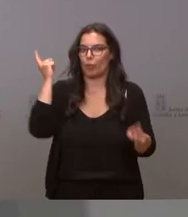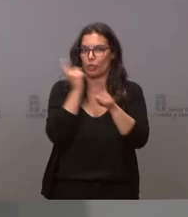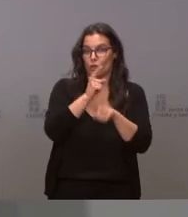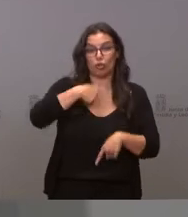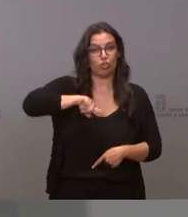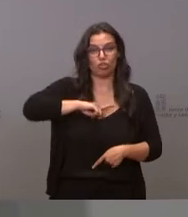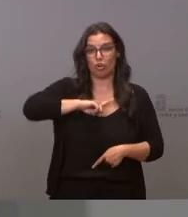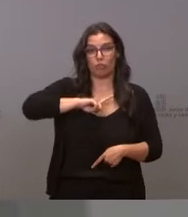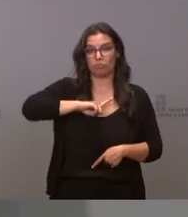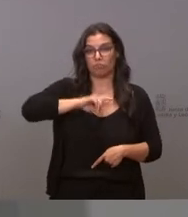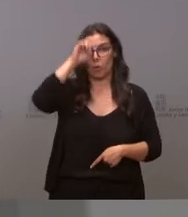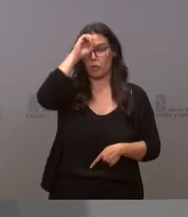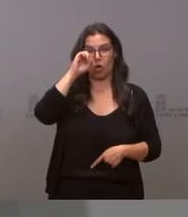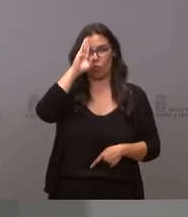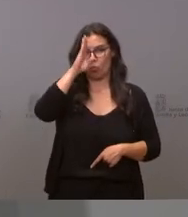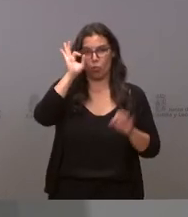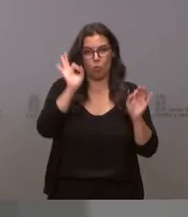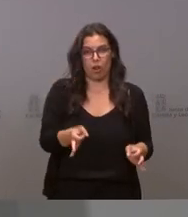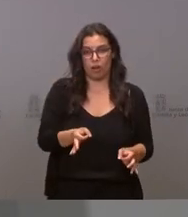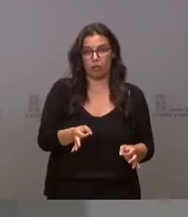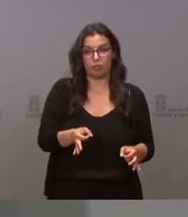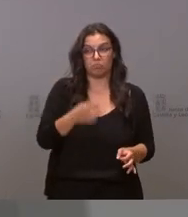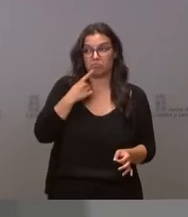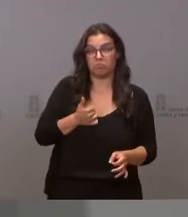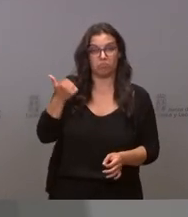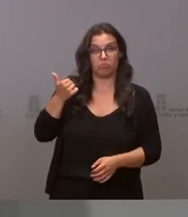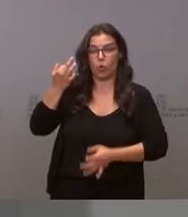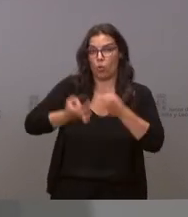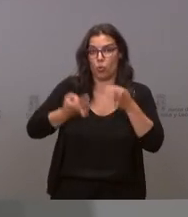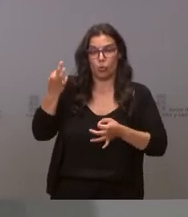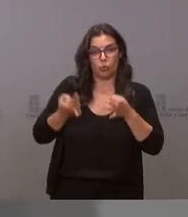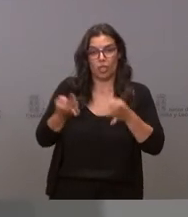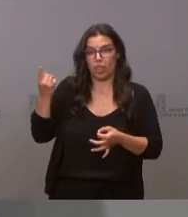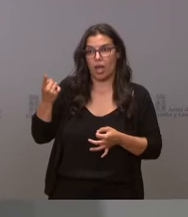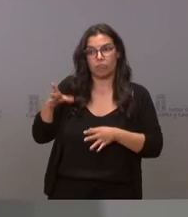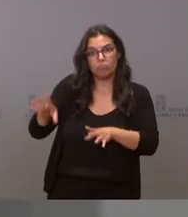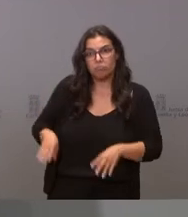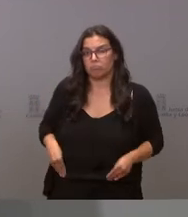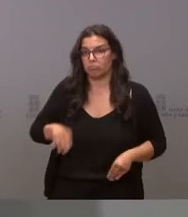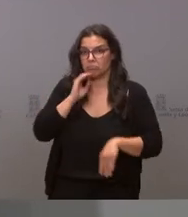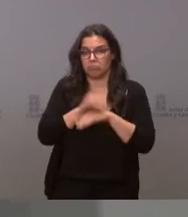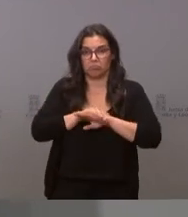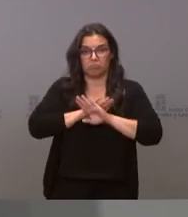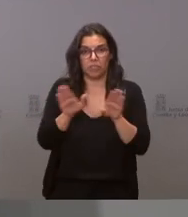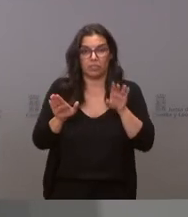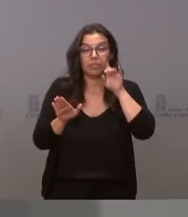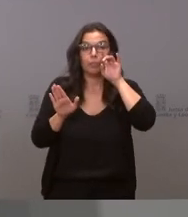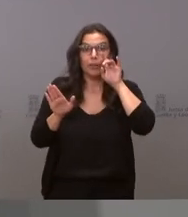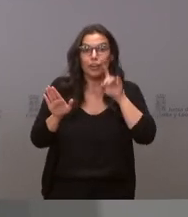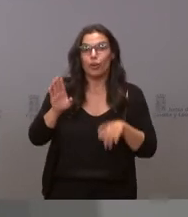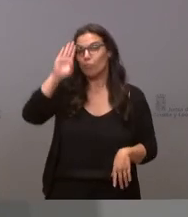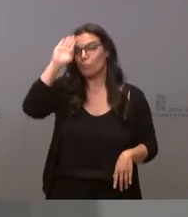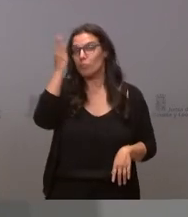cambiado seguimos diciendo que para eso está la justicia que hay que acatar lo que dice la justicia pero quien ha cambiado